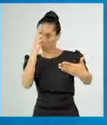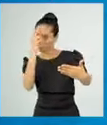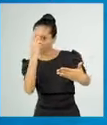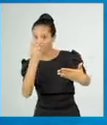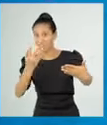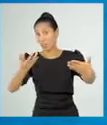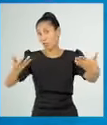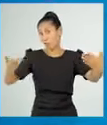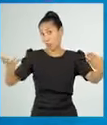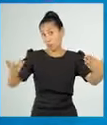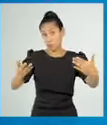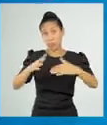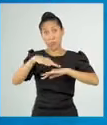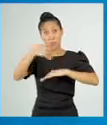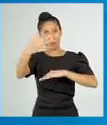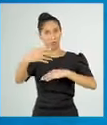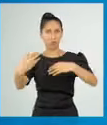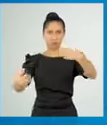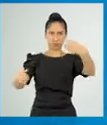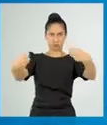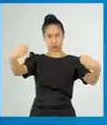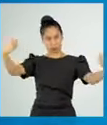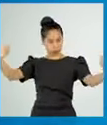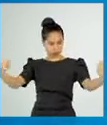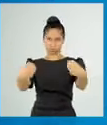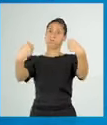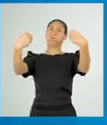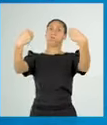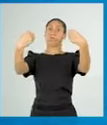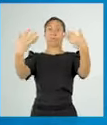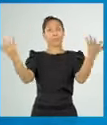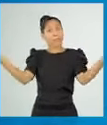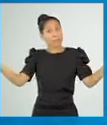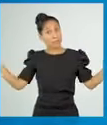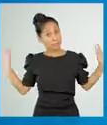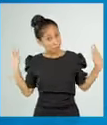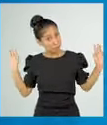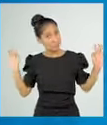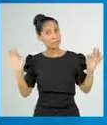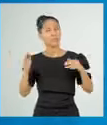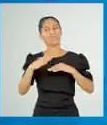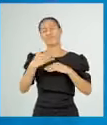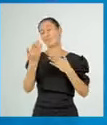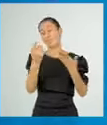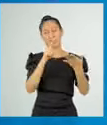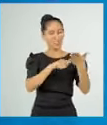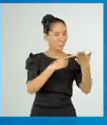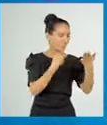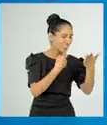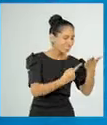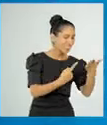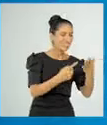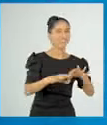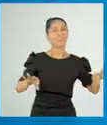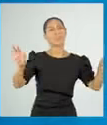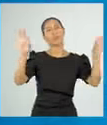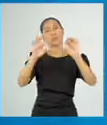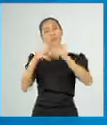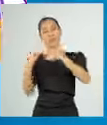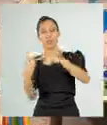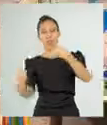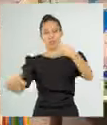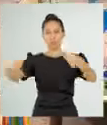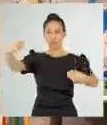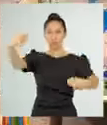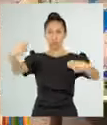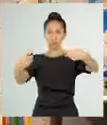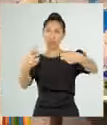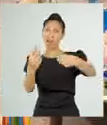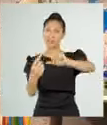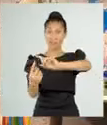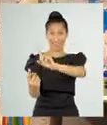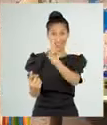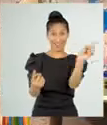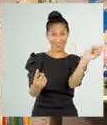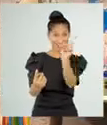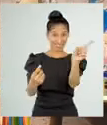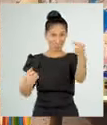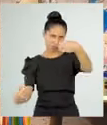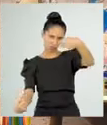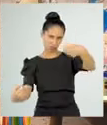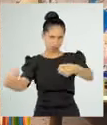encontrarse con el conductor. En realidad, estaba avisando que iba a doblar a la izquierda. Y la primera pregunta